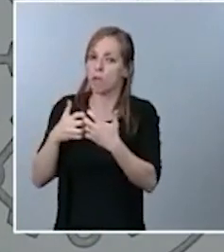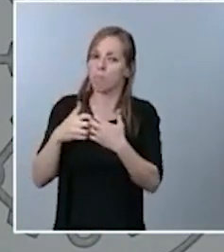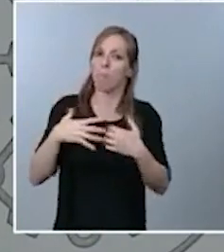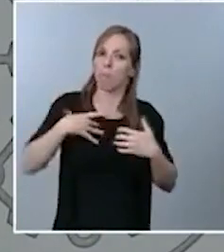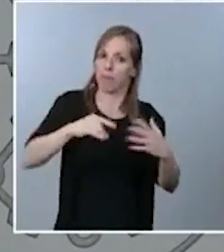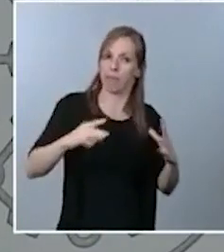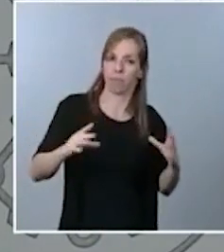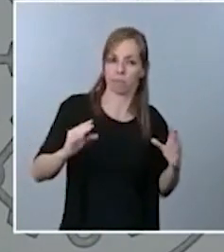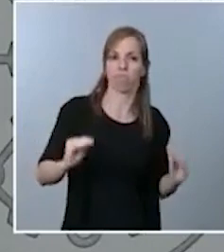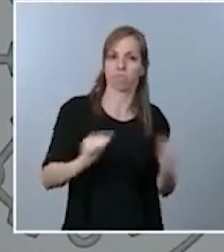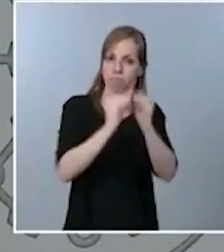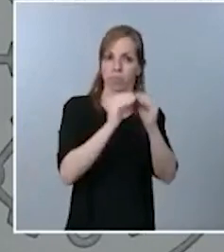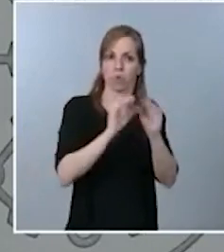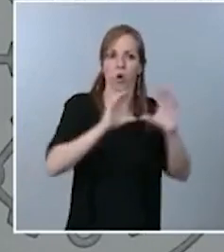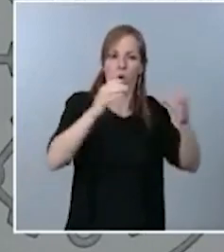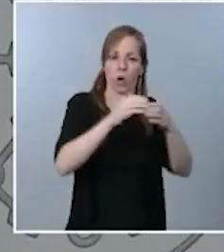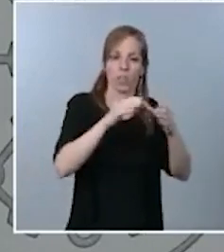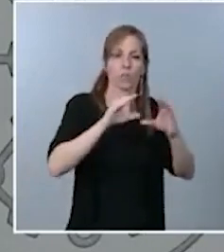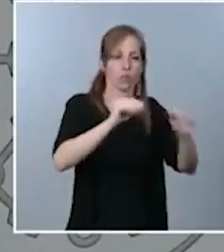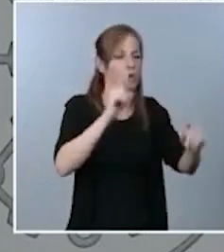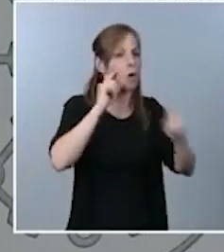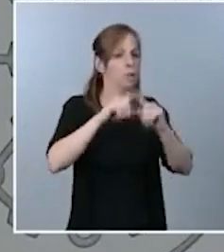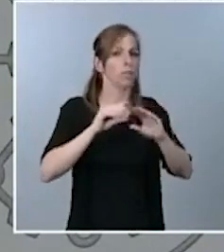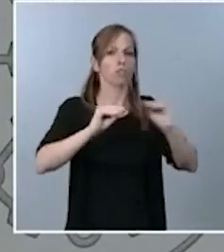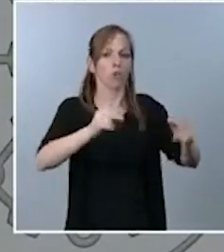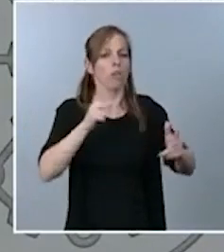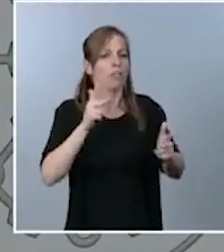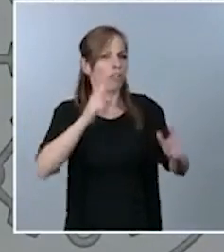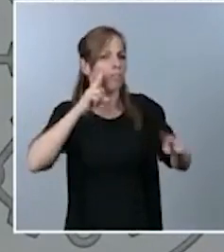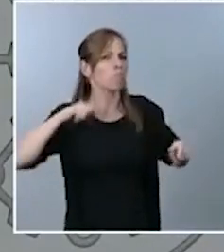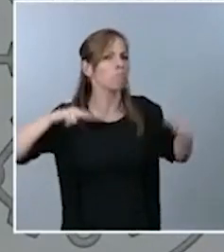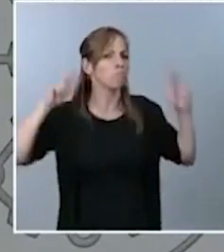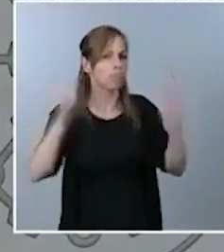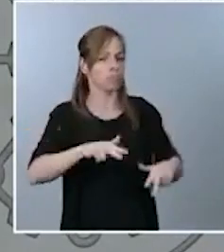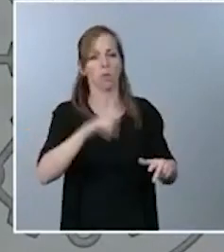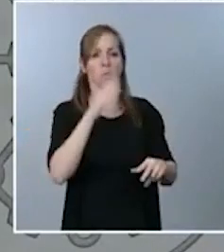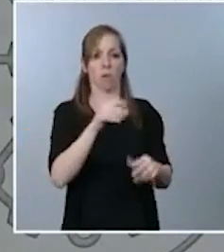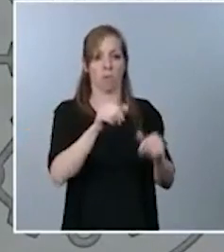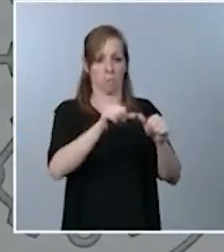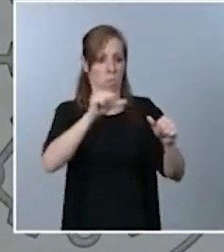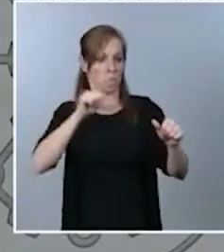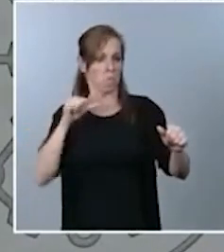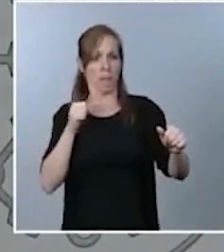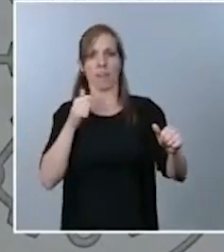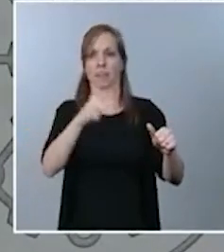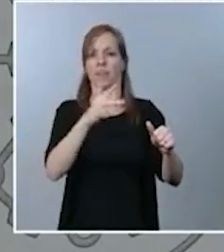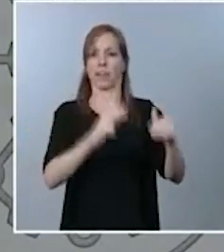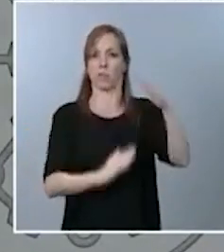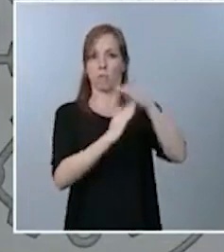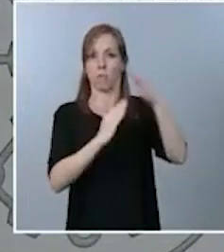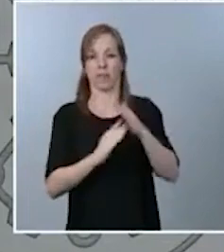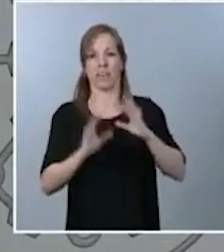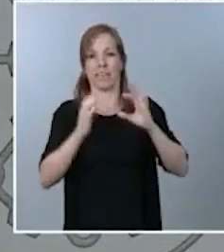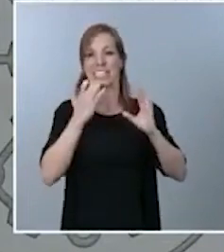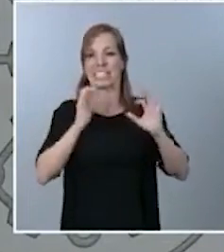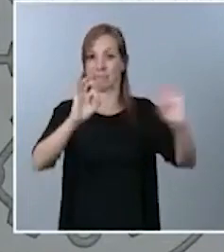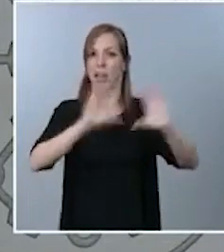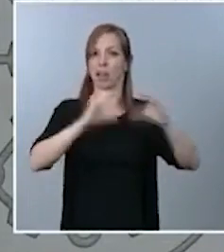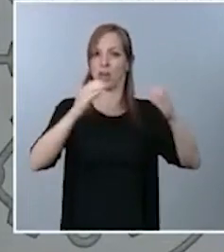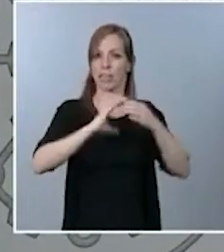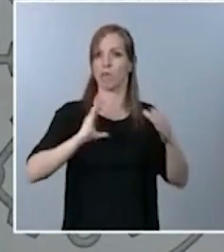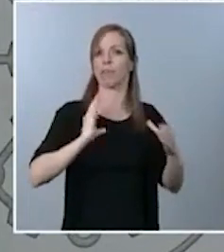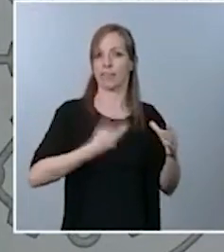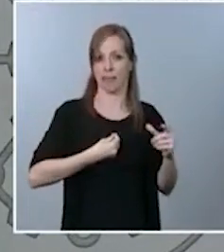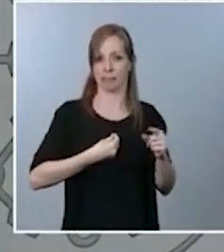reconozcan los derechos que durante muchos años han sido negados, en este caso el colectivo trans, en donde tenemos que seguir dando